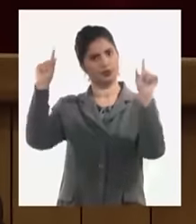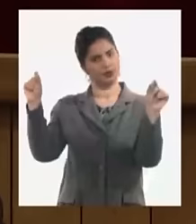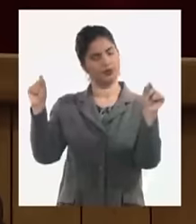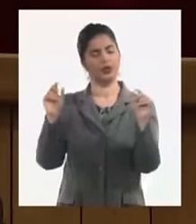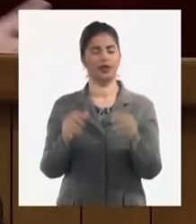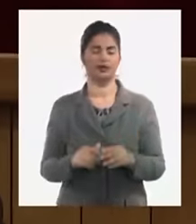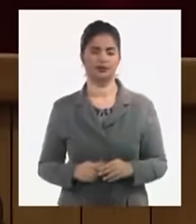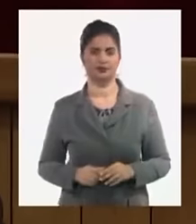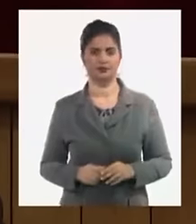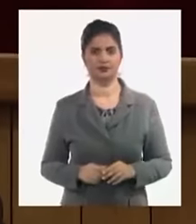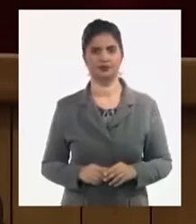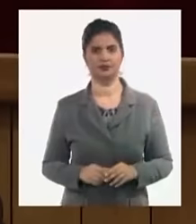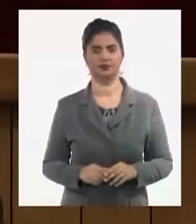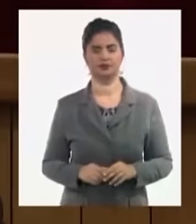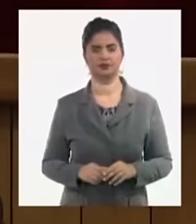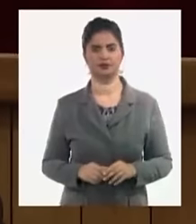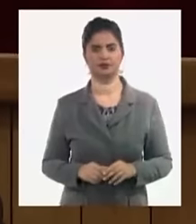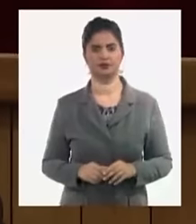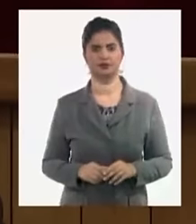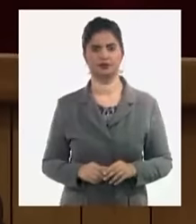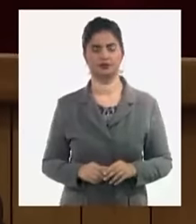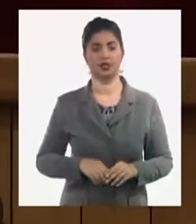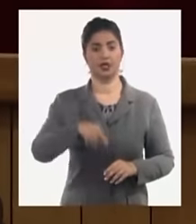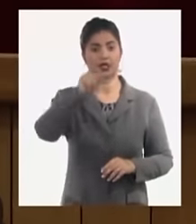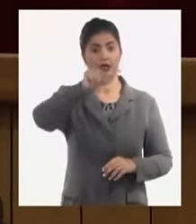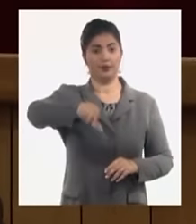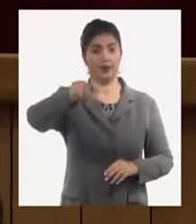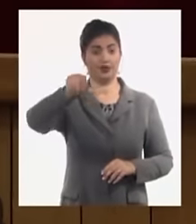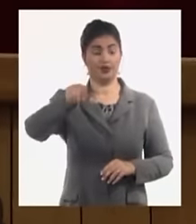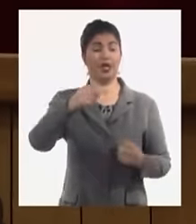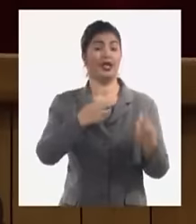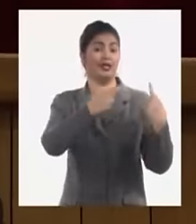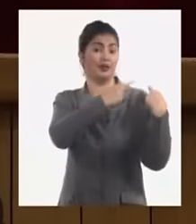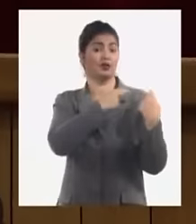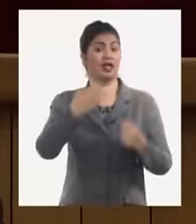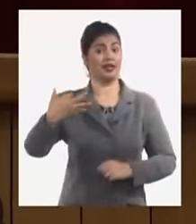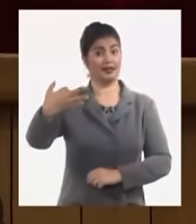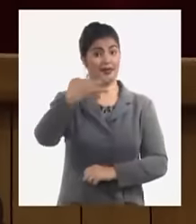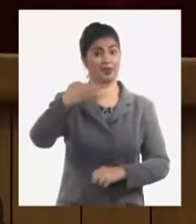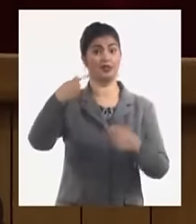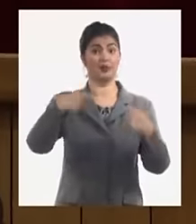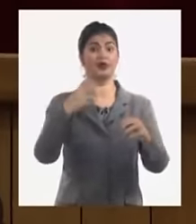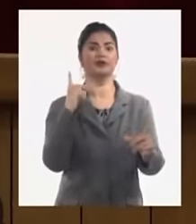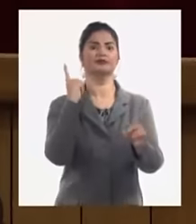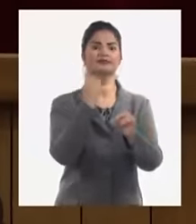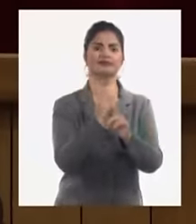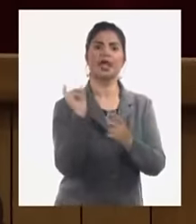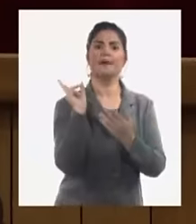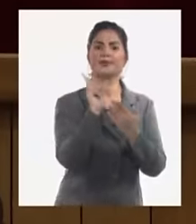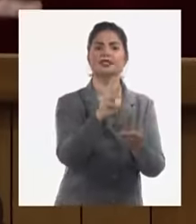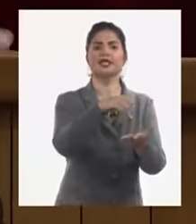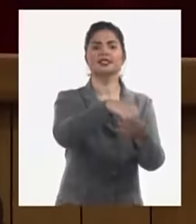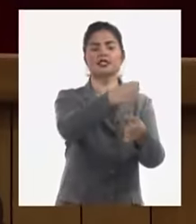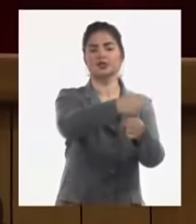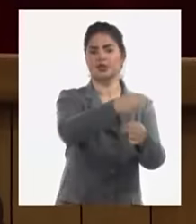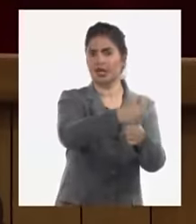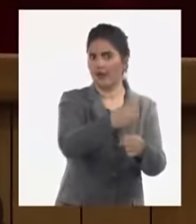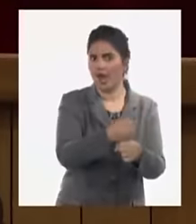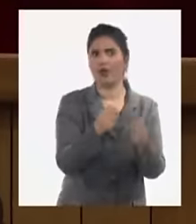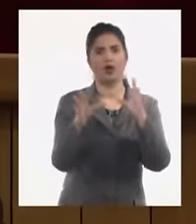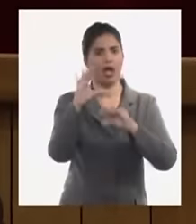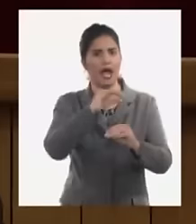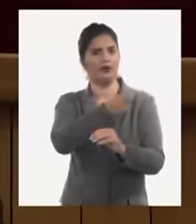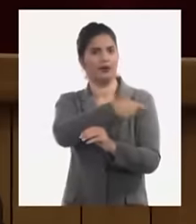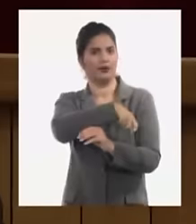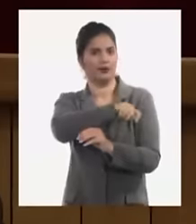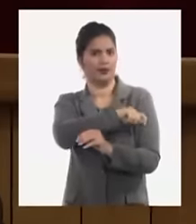a una persona que la propia gente del municipio y la decisión final no va a ser de ningún cuadro va a ser colectiva y eso es una norma